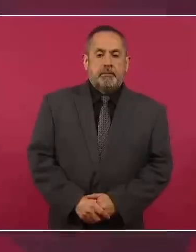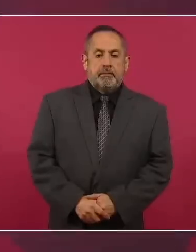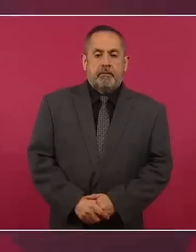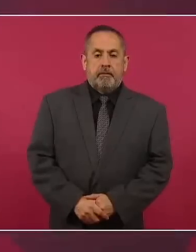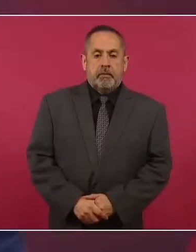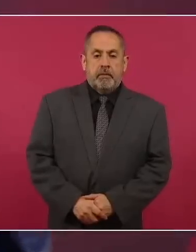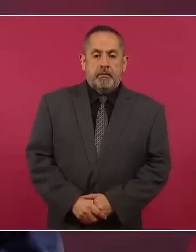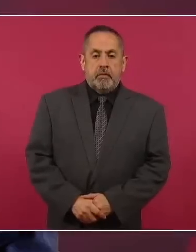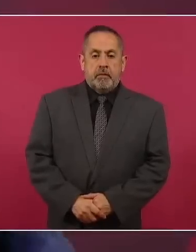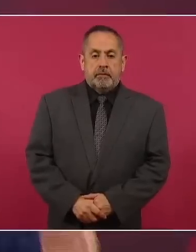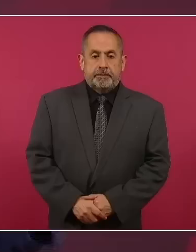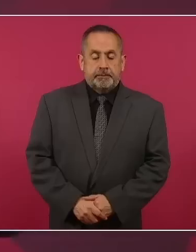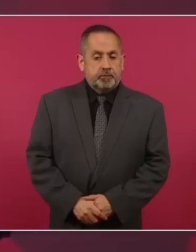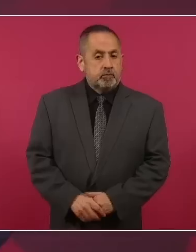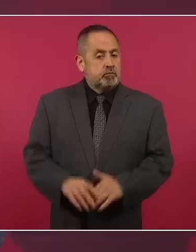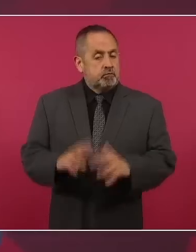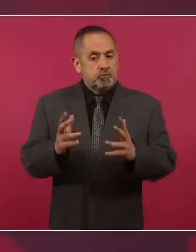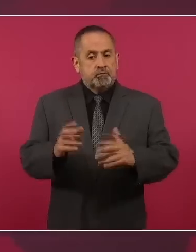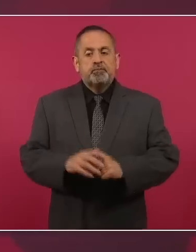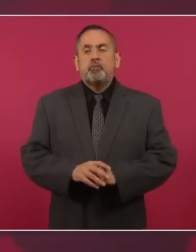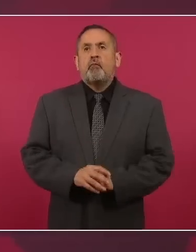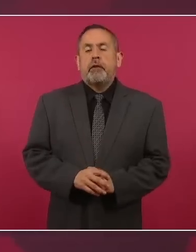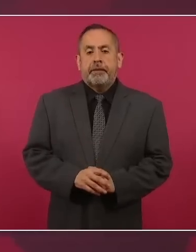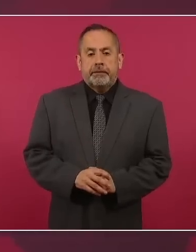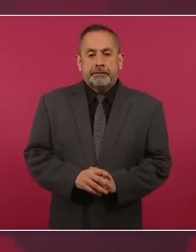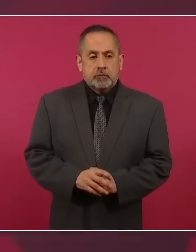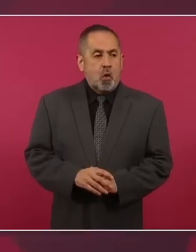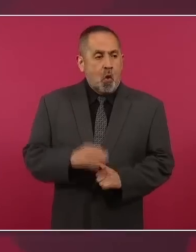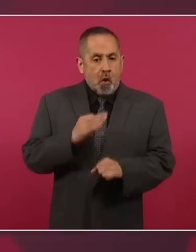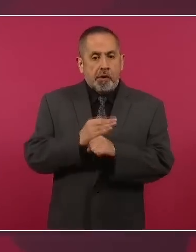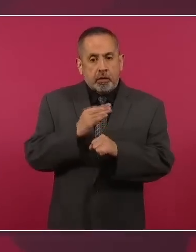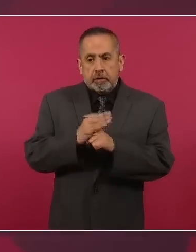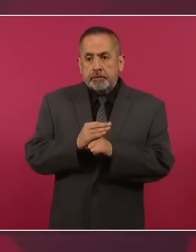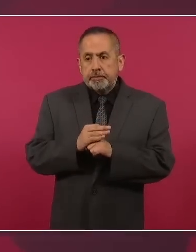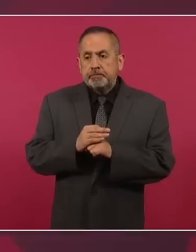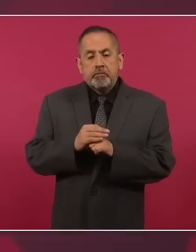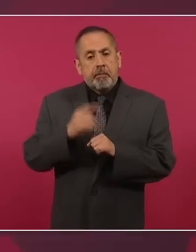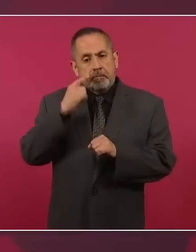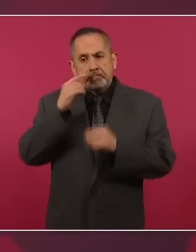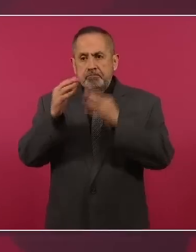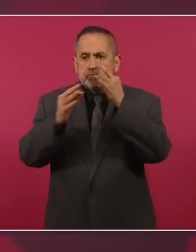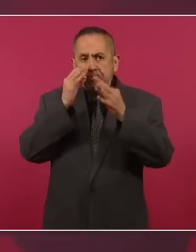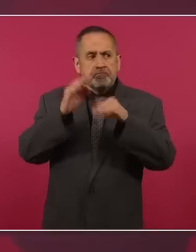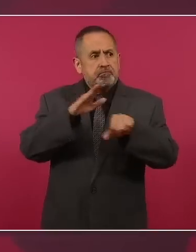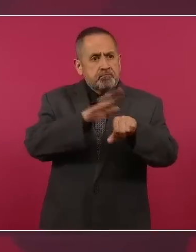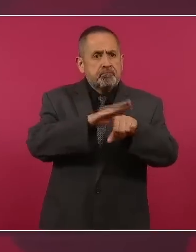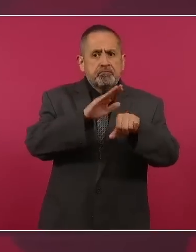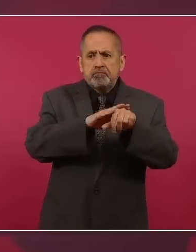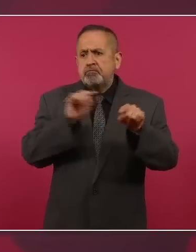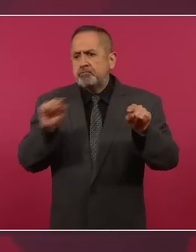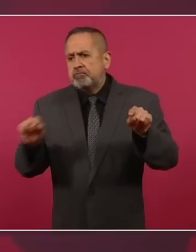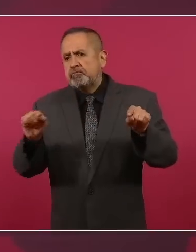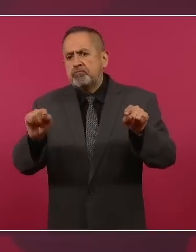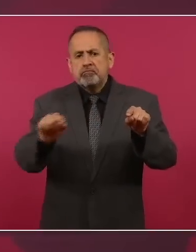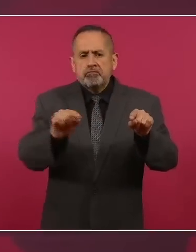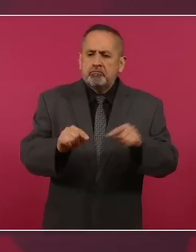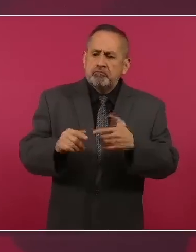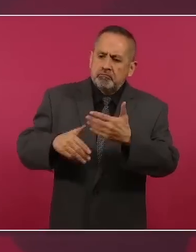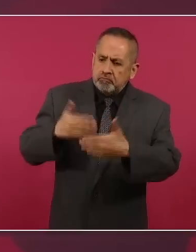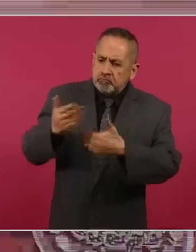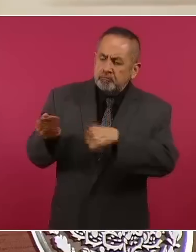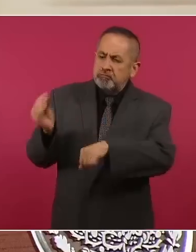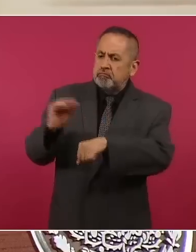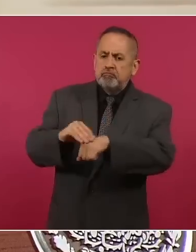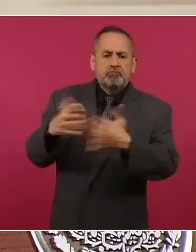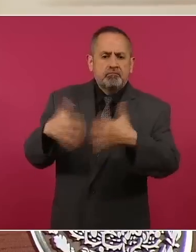Bueno, se están promoviendo muchas actividades para el desarrollo de la industria